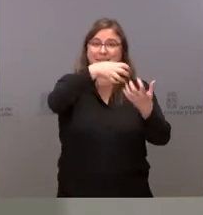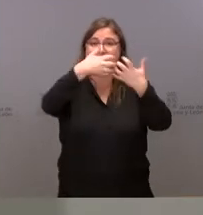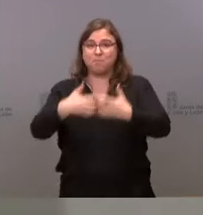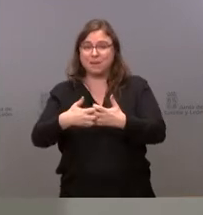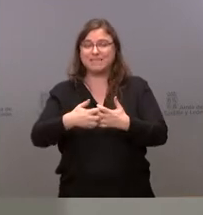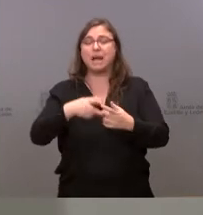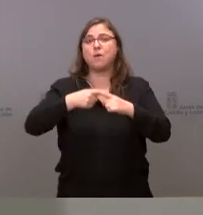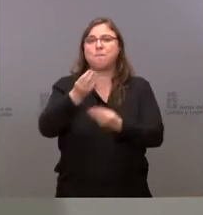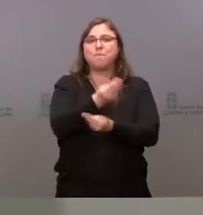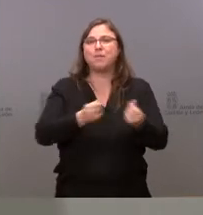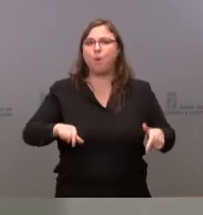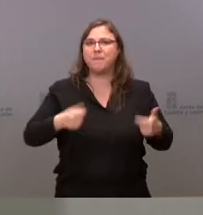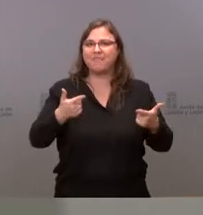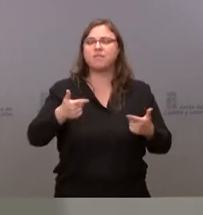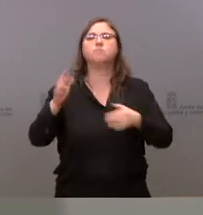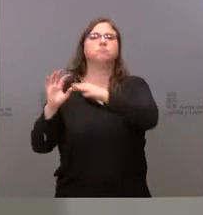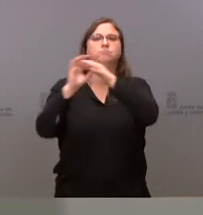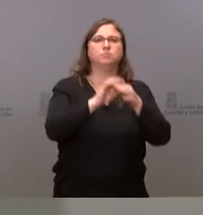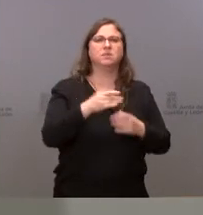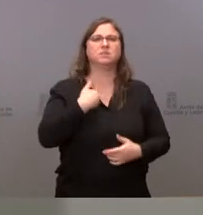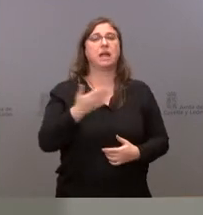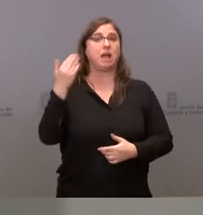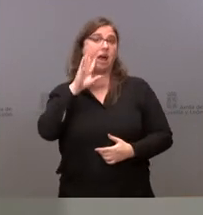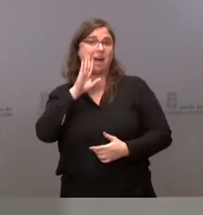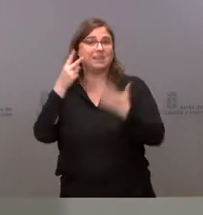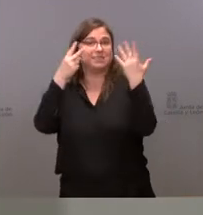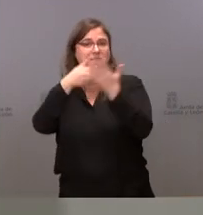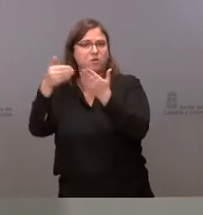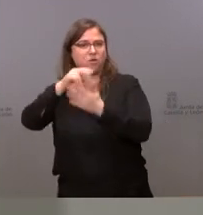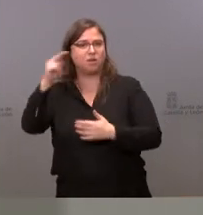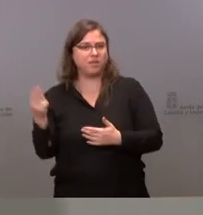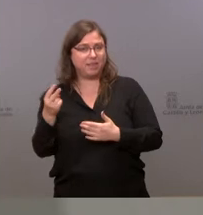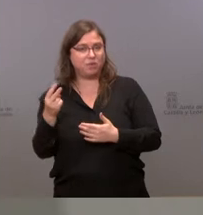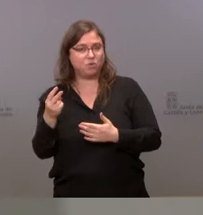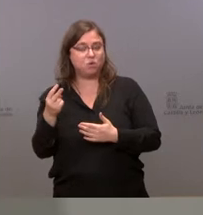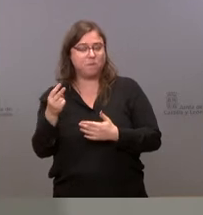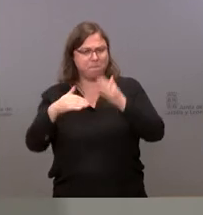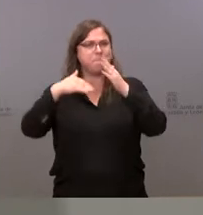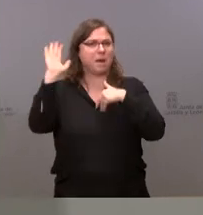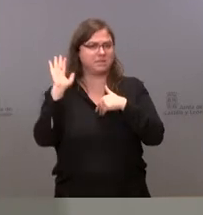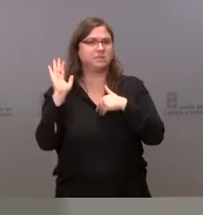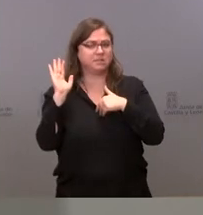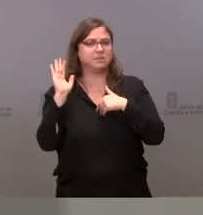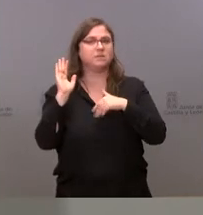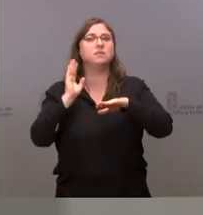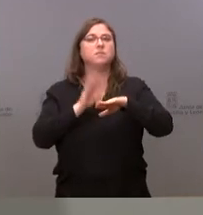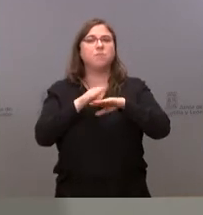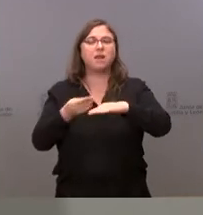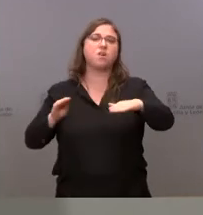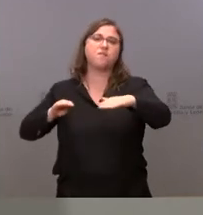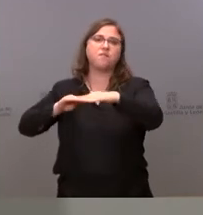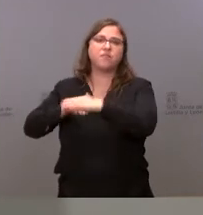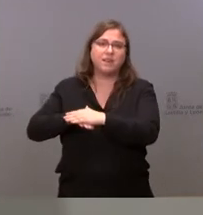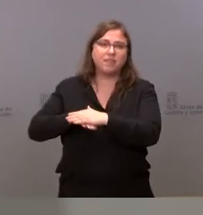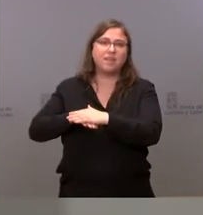que se correlacionan muy directamente. Si hemos hablado de 7 millones de euros, más de 7 millones de euros, para financiar